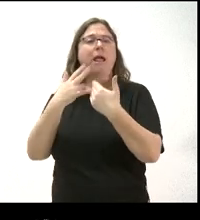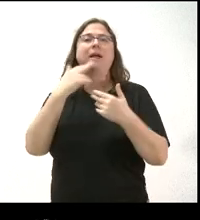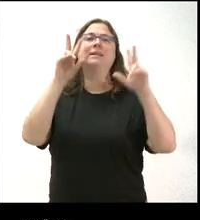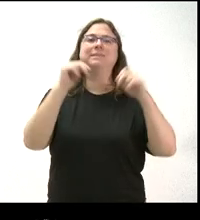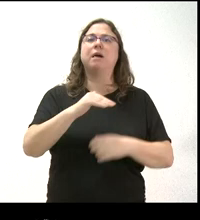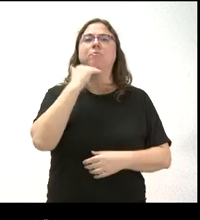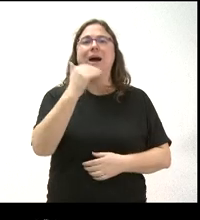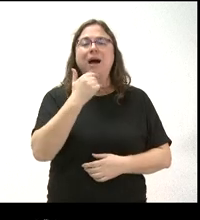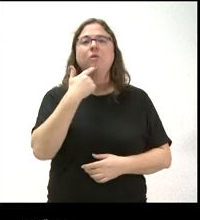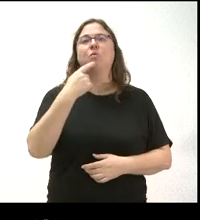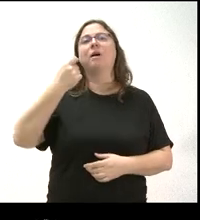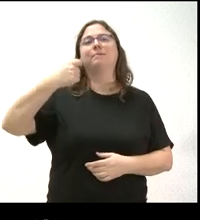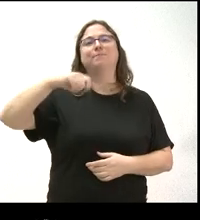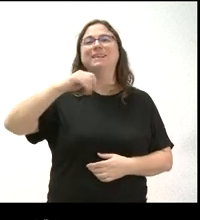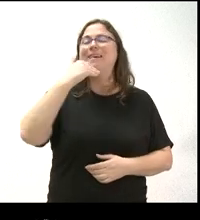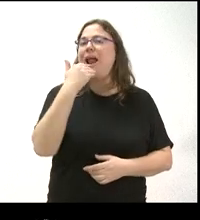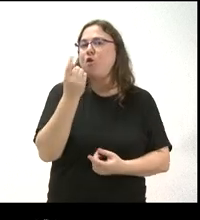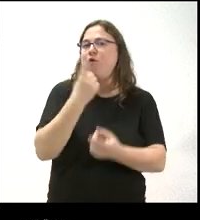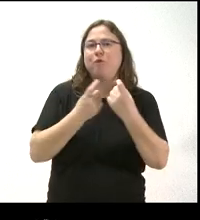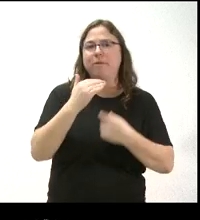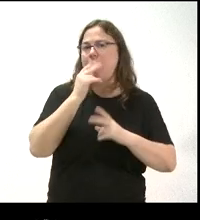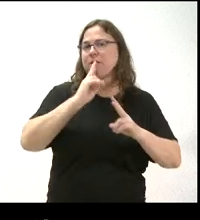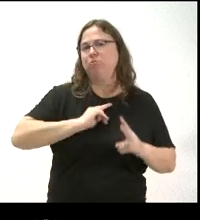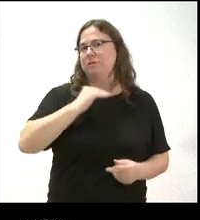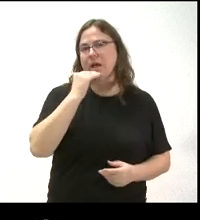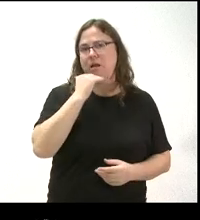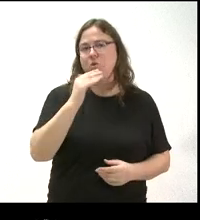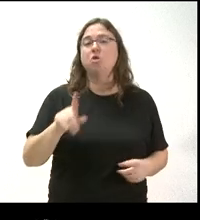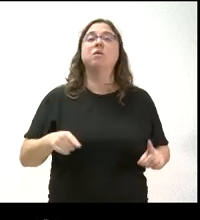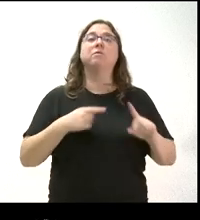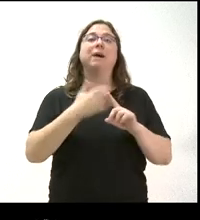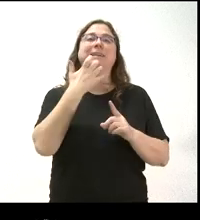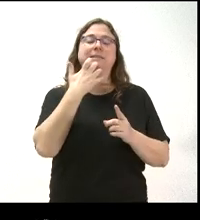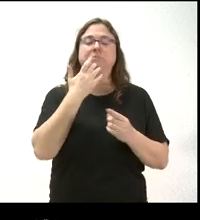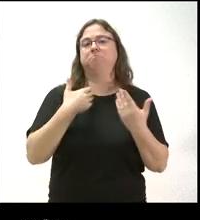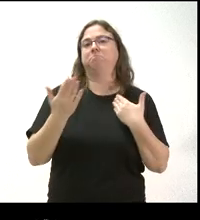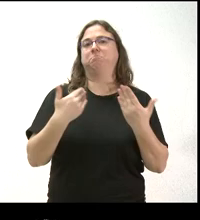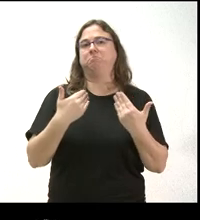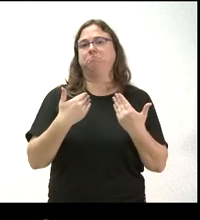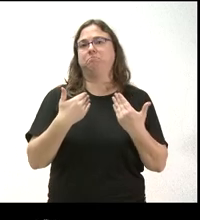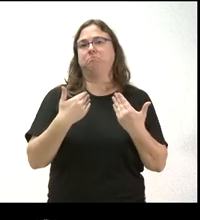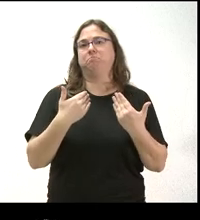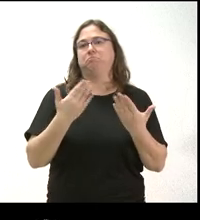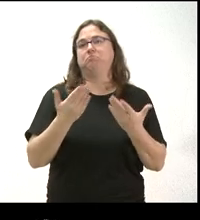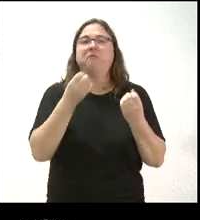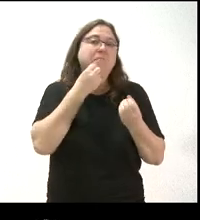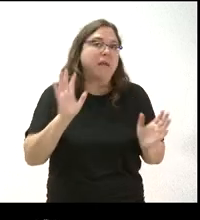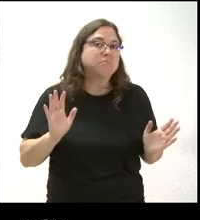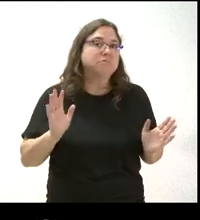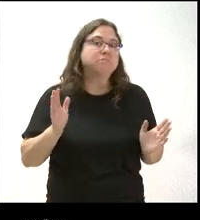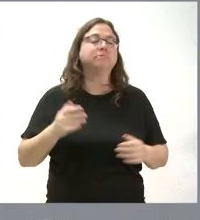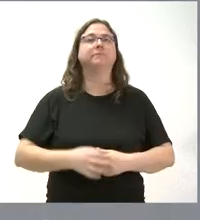obtener el presidente de la comunidad alguna respuesta y si el tono, bueno, pues la conversación fue bien. Vamos.